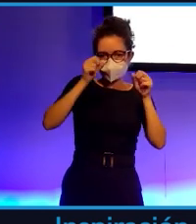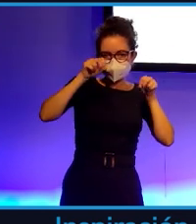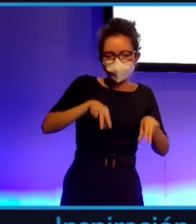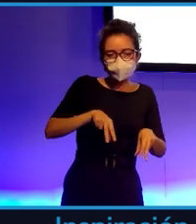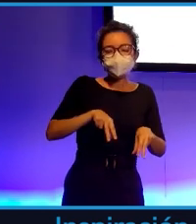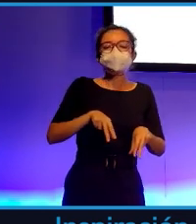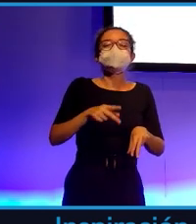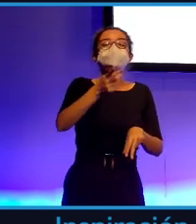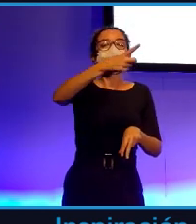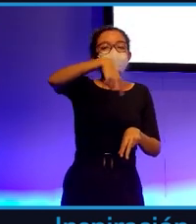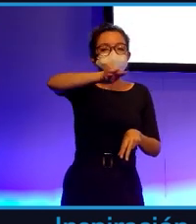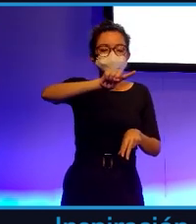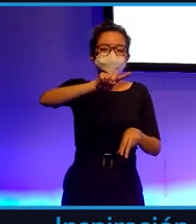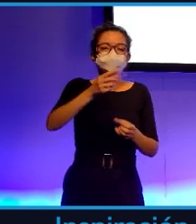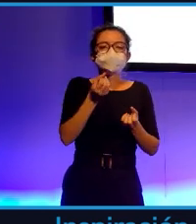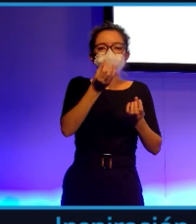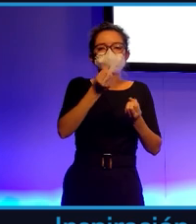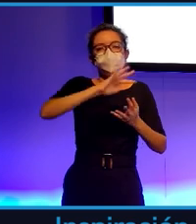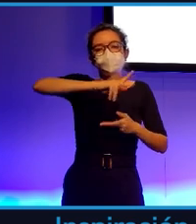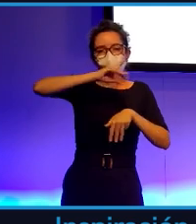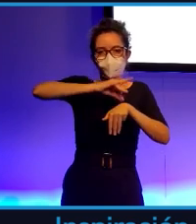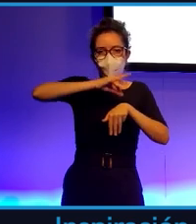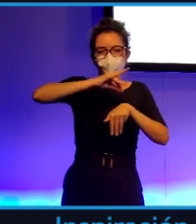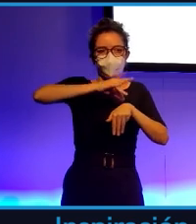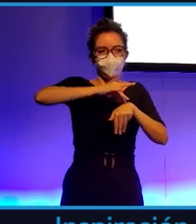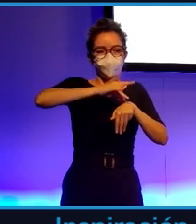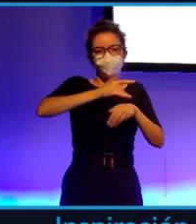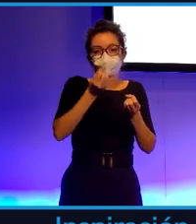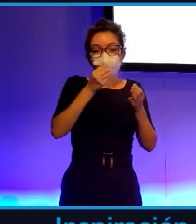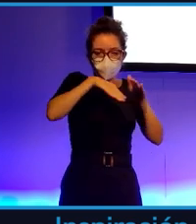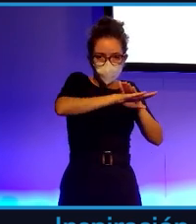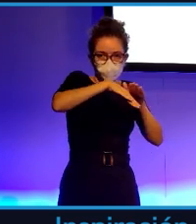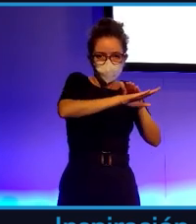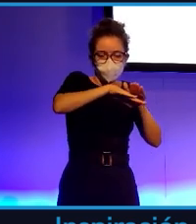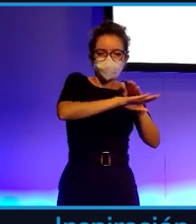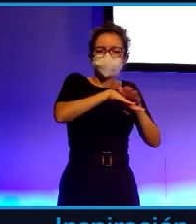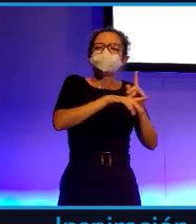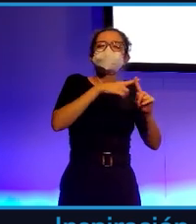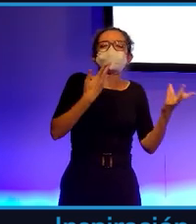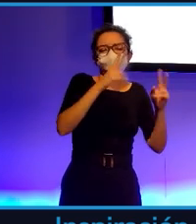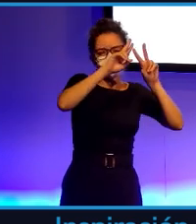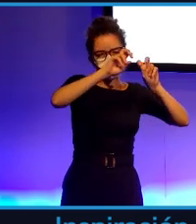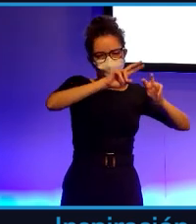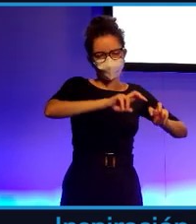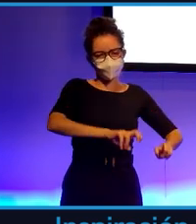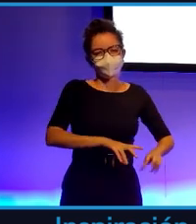información biomédica para fines de investigación.